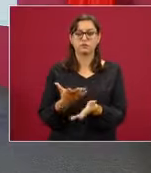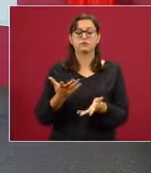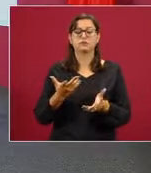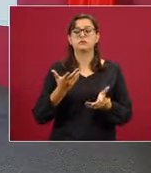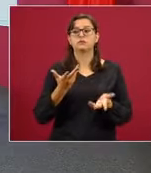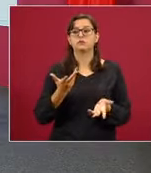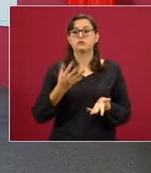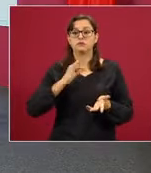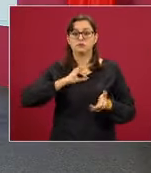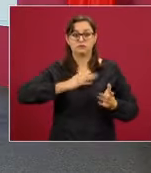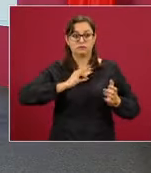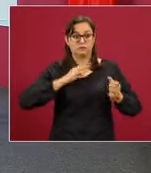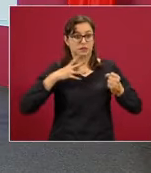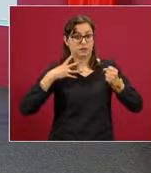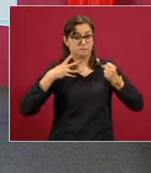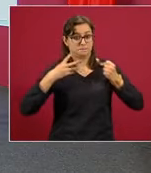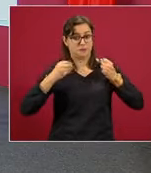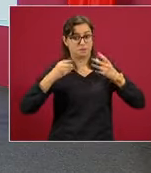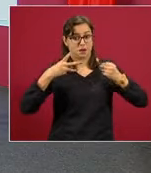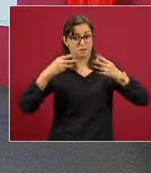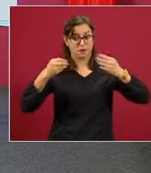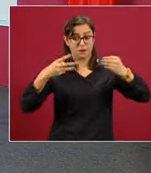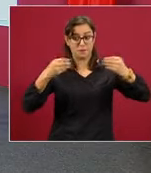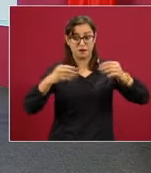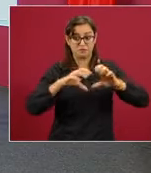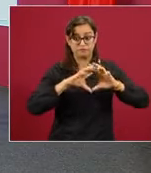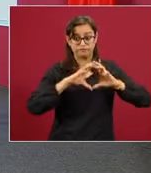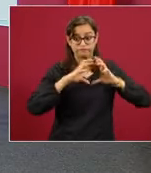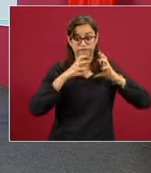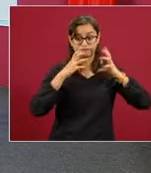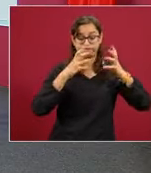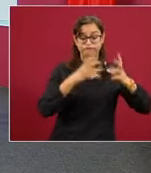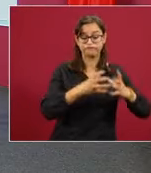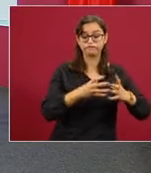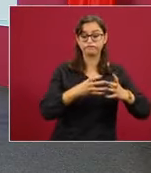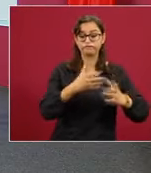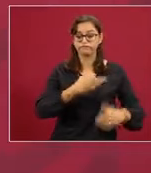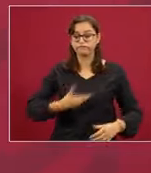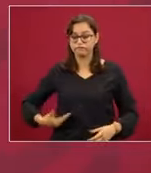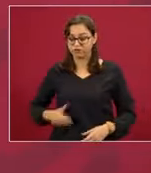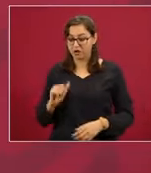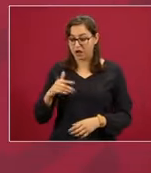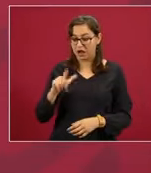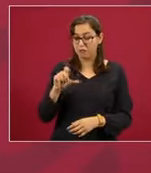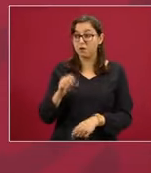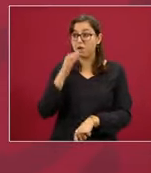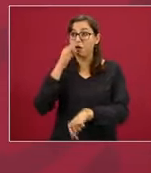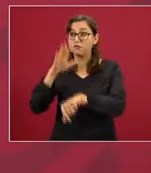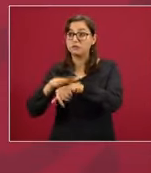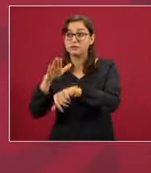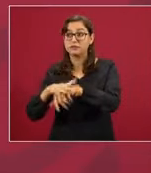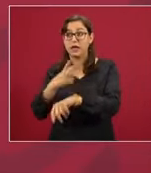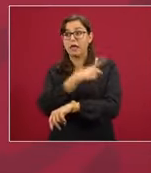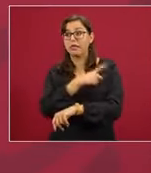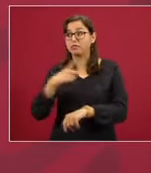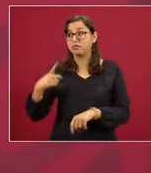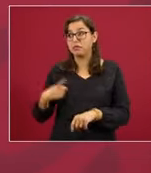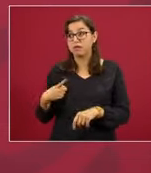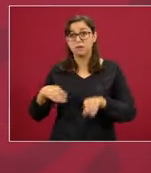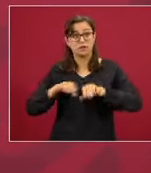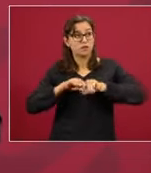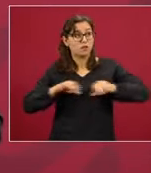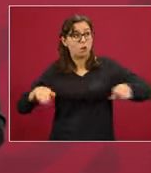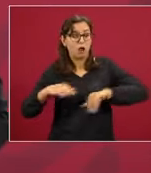la pandemia en el sentido de que tenía que haber un esfuerzo multilateral para garantizar el acceso a las vacunas.